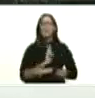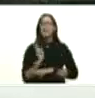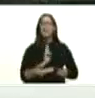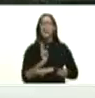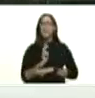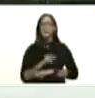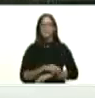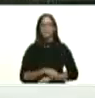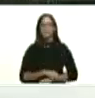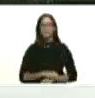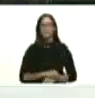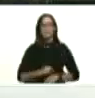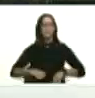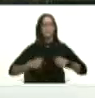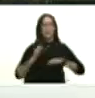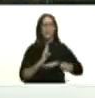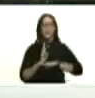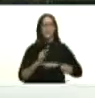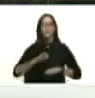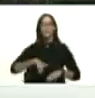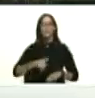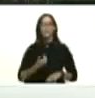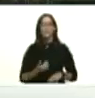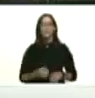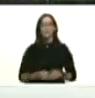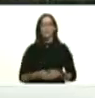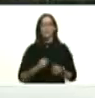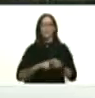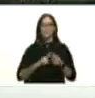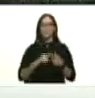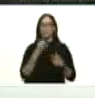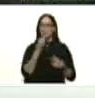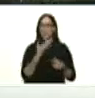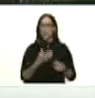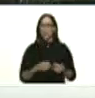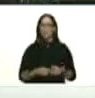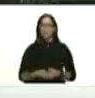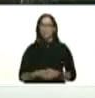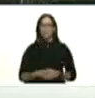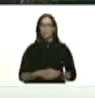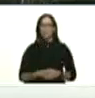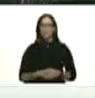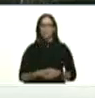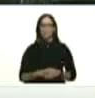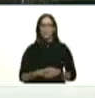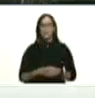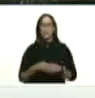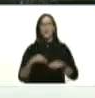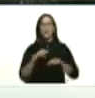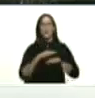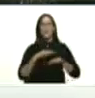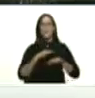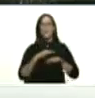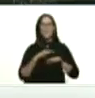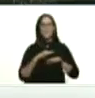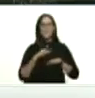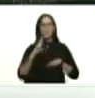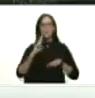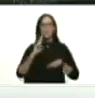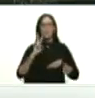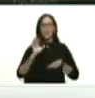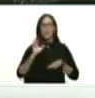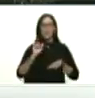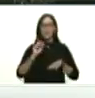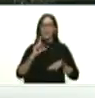más rápido posible así que bueno allá con el ministro reverol y estos